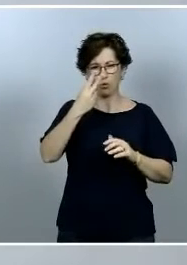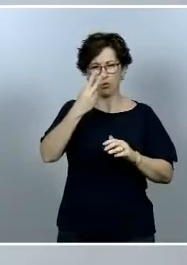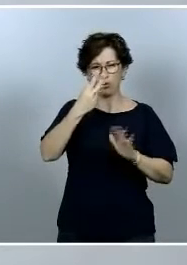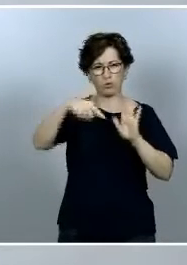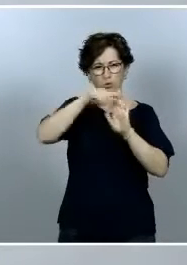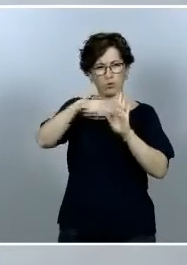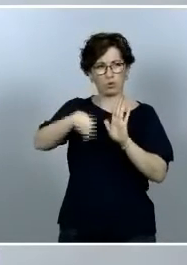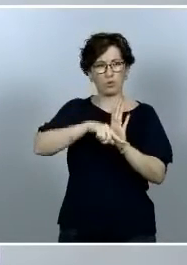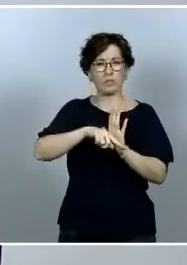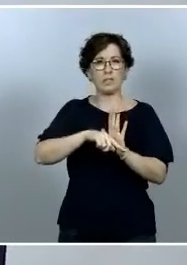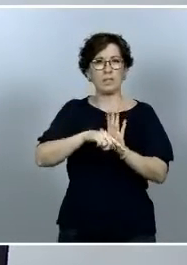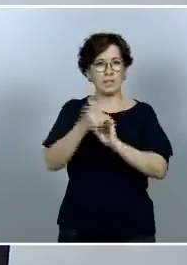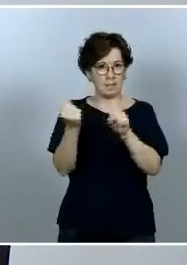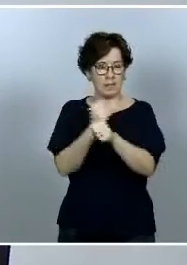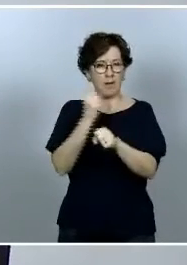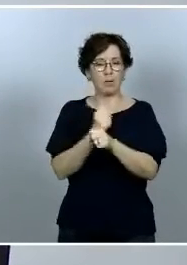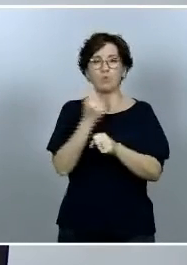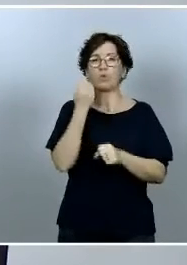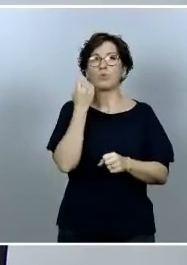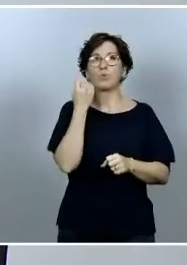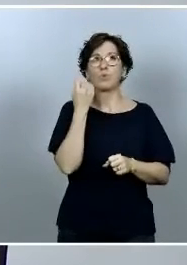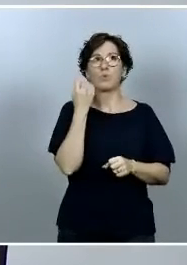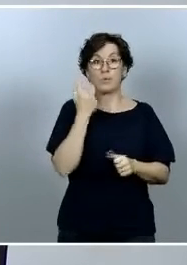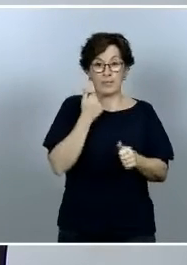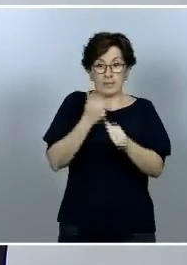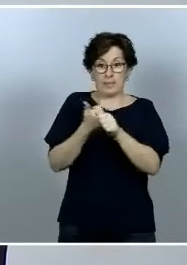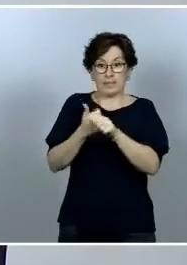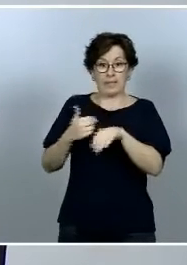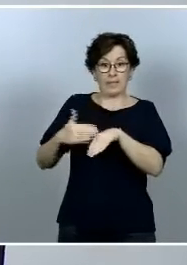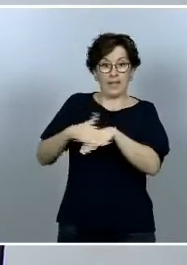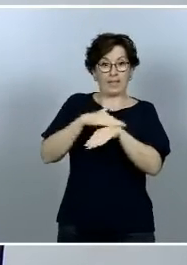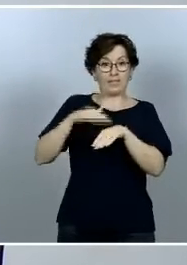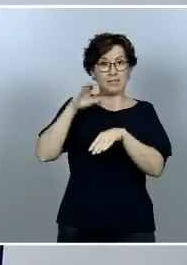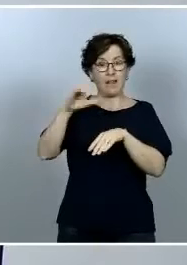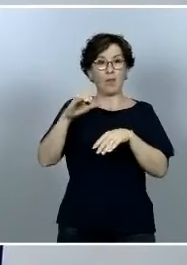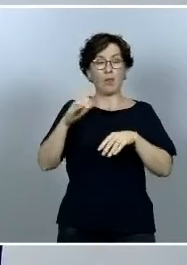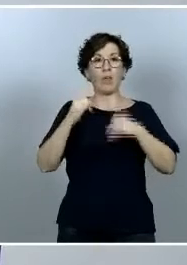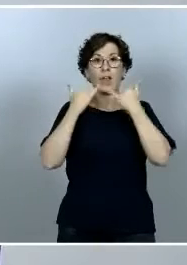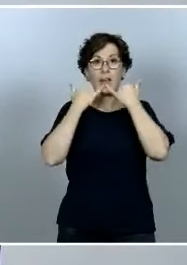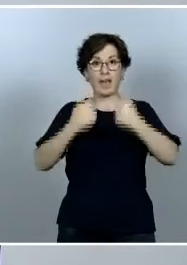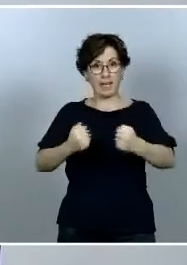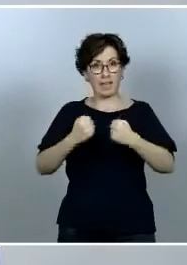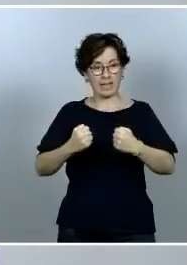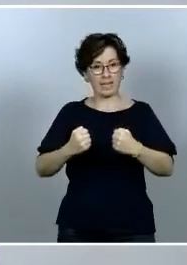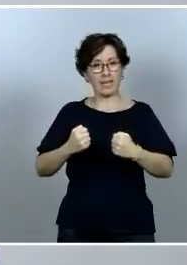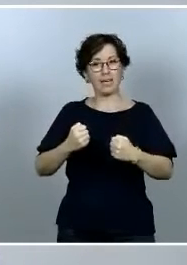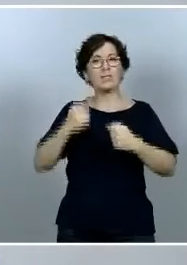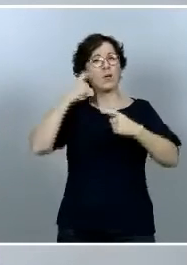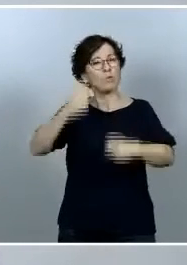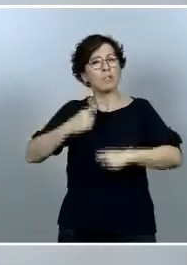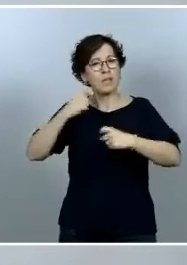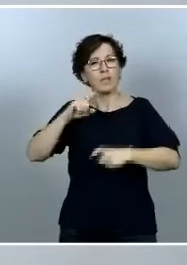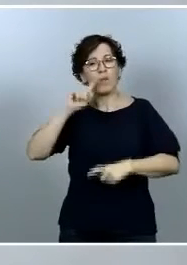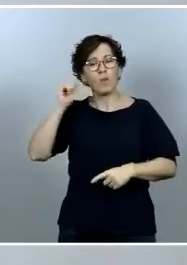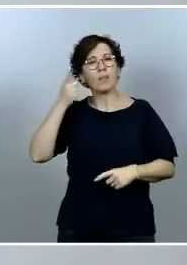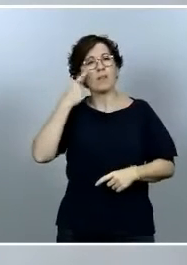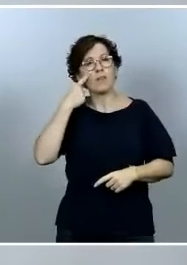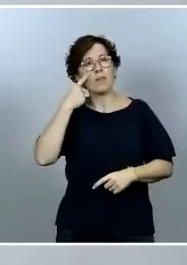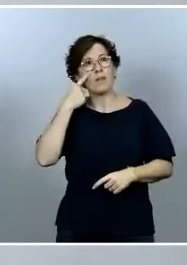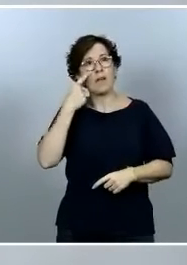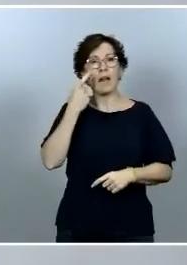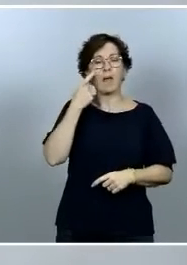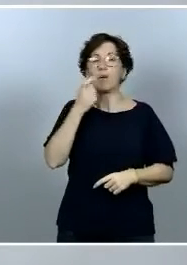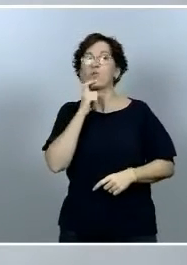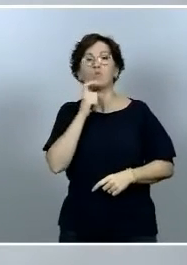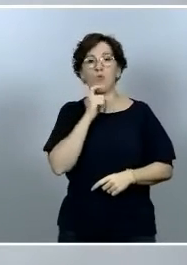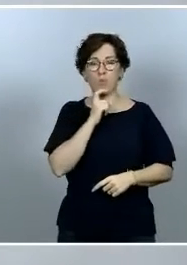en la que desde la Secretaría de Estado de Energía estamos intentando identificar de qué manera contribuir a la restauración de